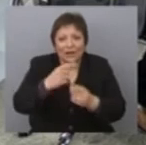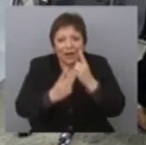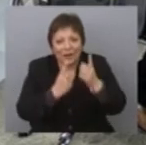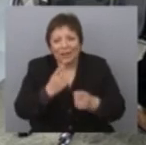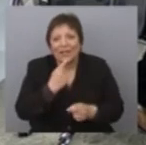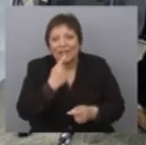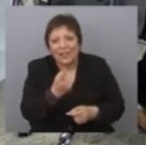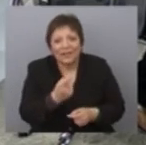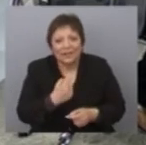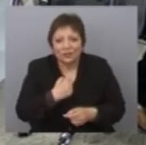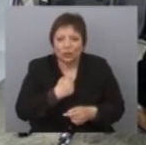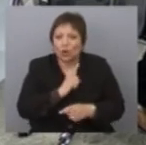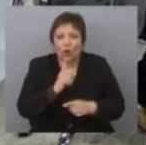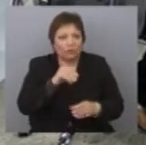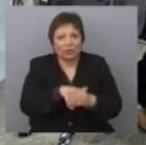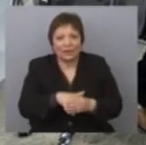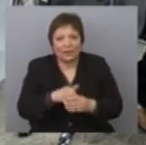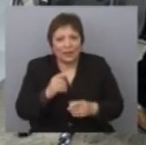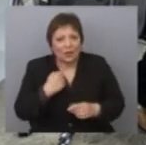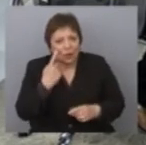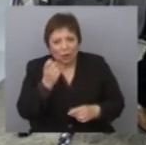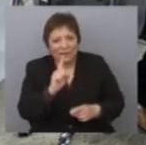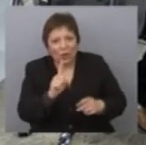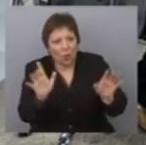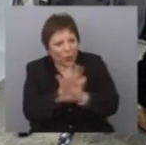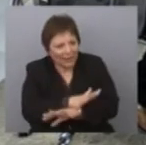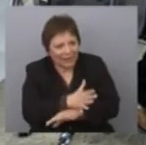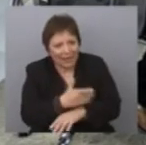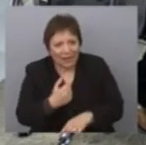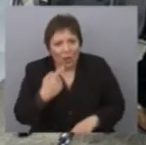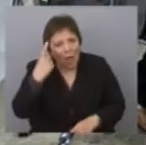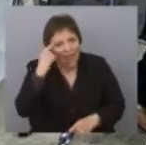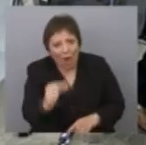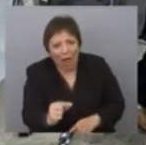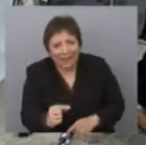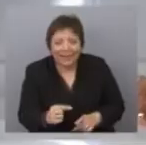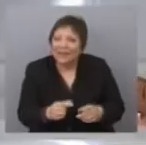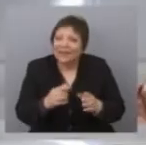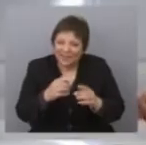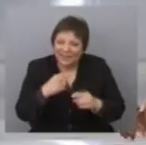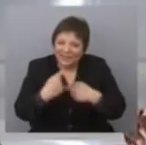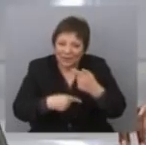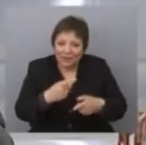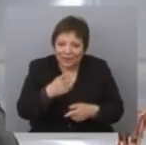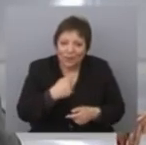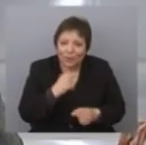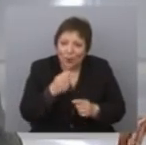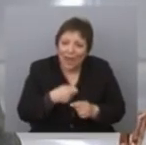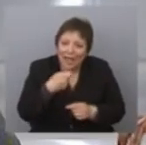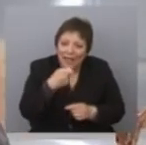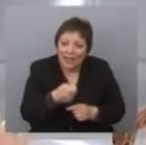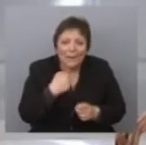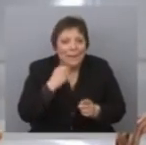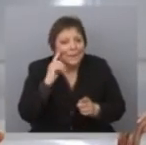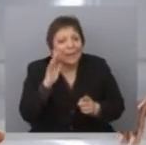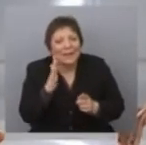los que votaron lo que yo no voté, no se dieron cuenta que estaban equivocados. Ah, o eran ignorantes. Exactamente. Va a ser clave en eso un pequeño aporte. Me parece que